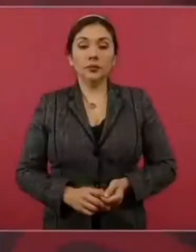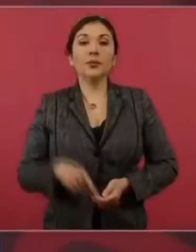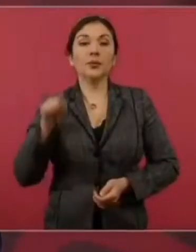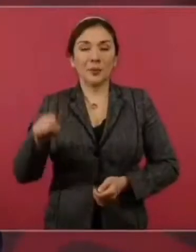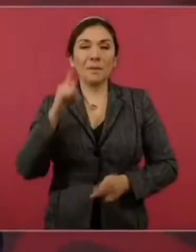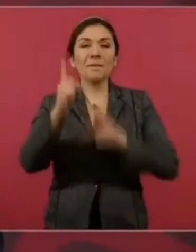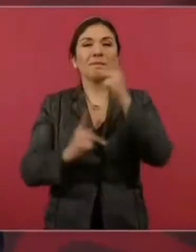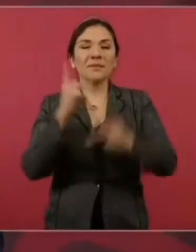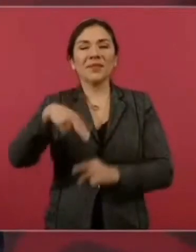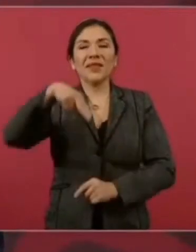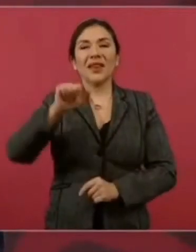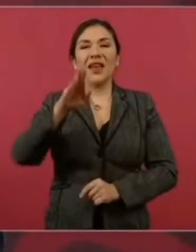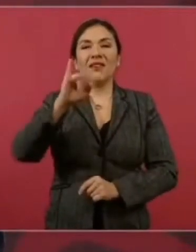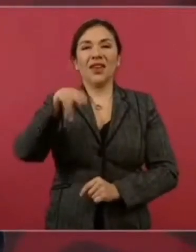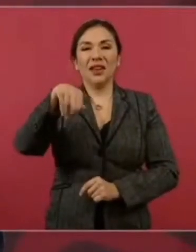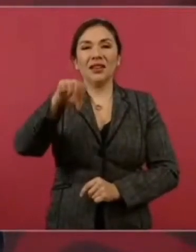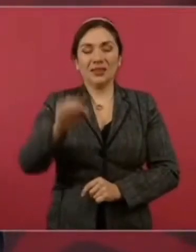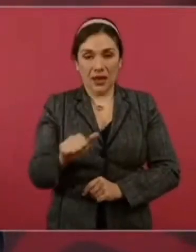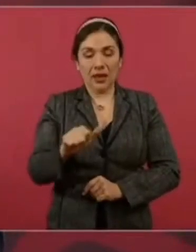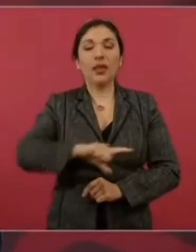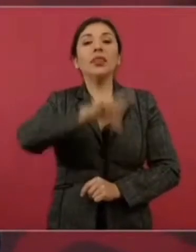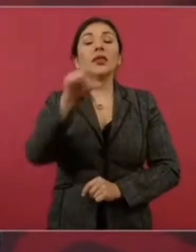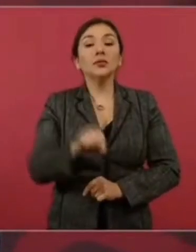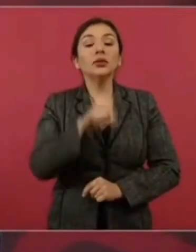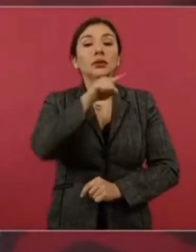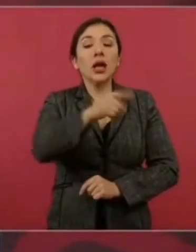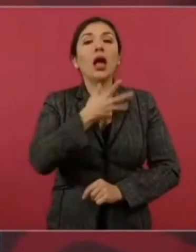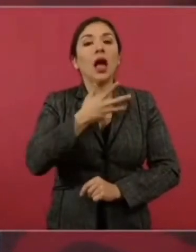adquisición del gas